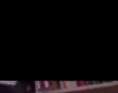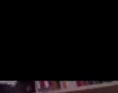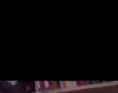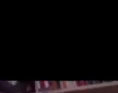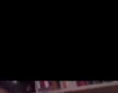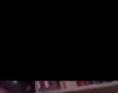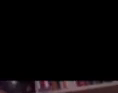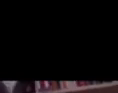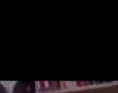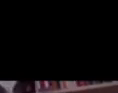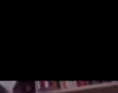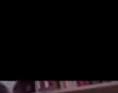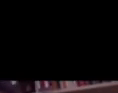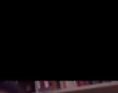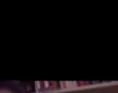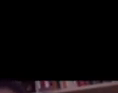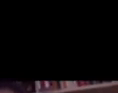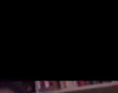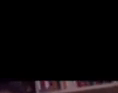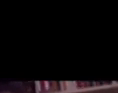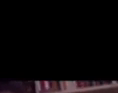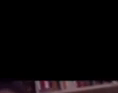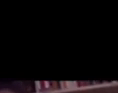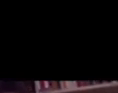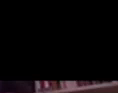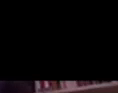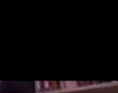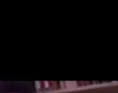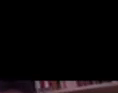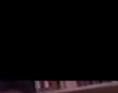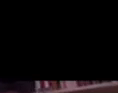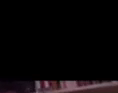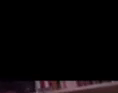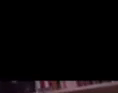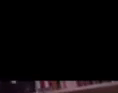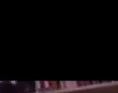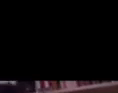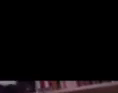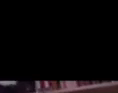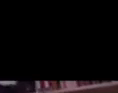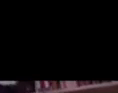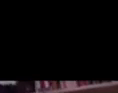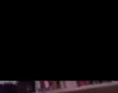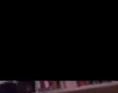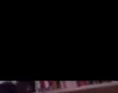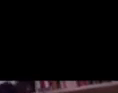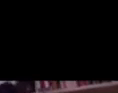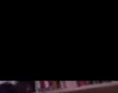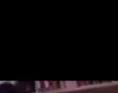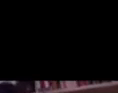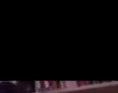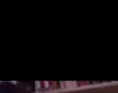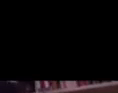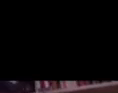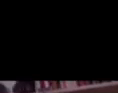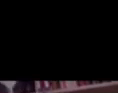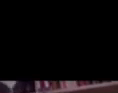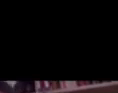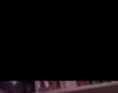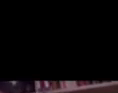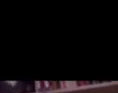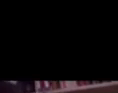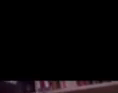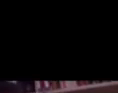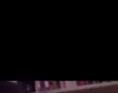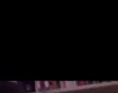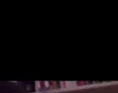ahora vamos a tener un ratito para responder algunas preguntas que han ido llegando a través del Facebook Live lamentablemente no vamos a tener